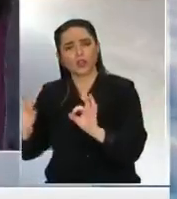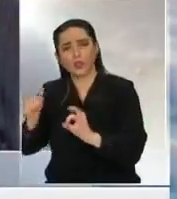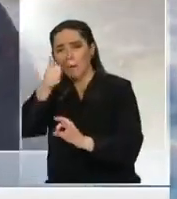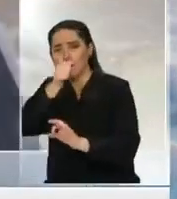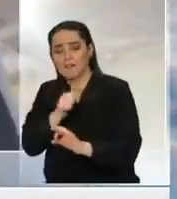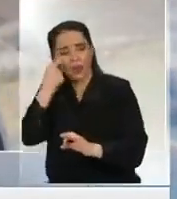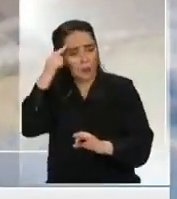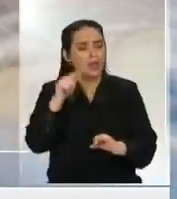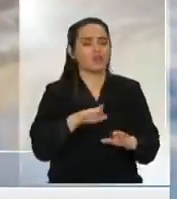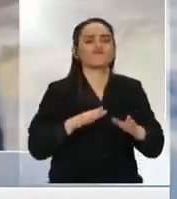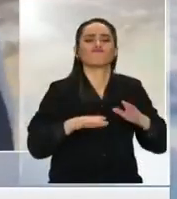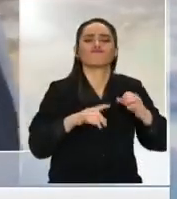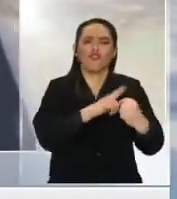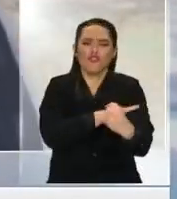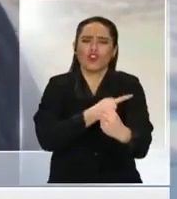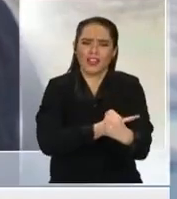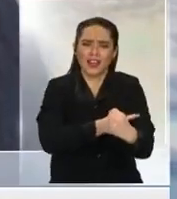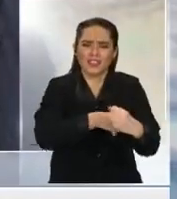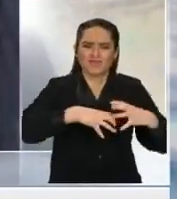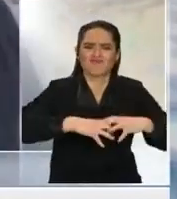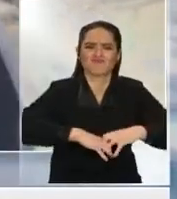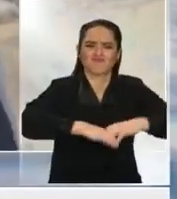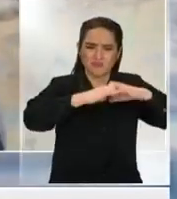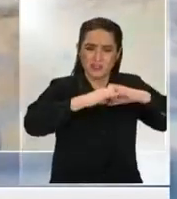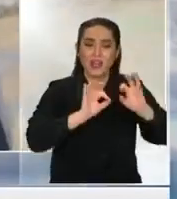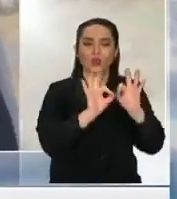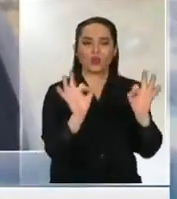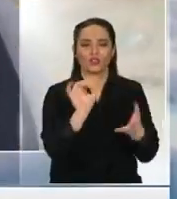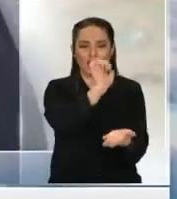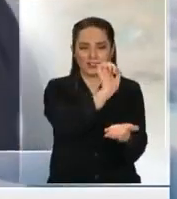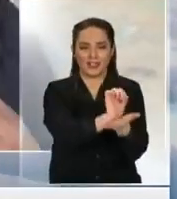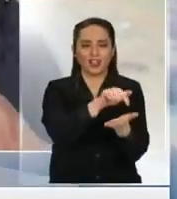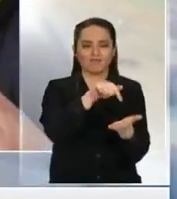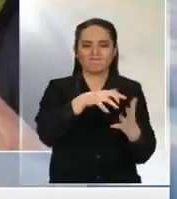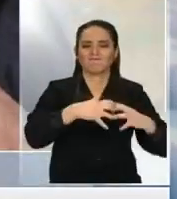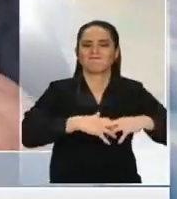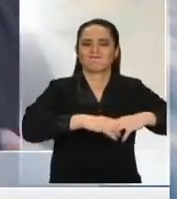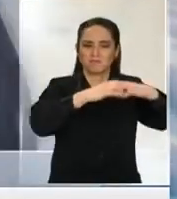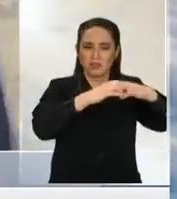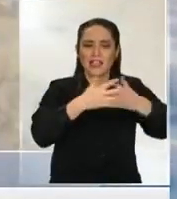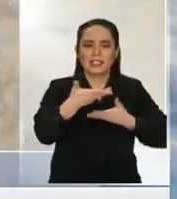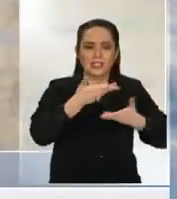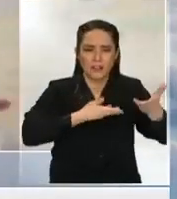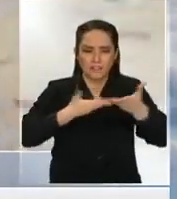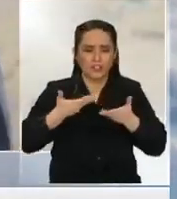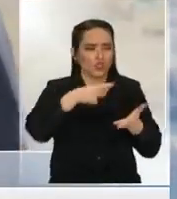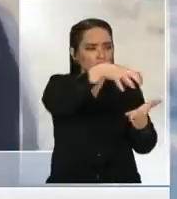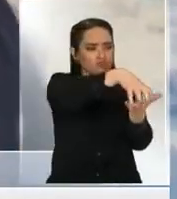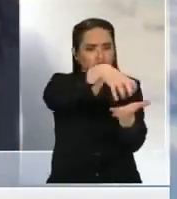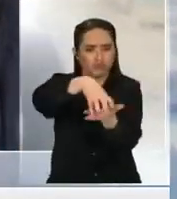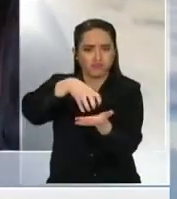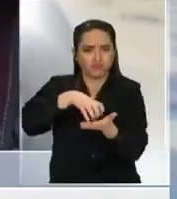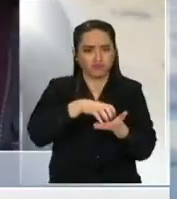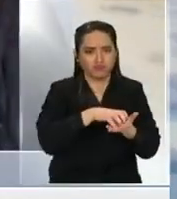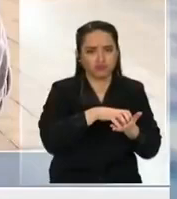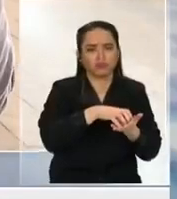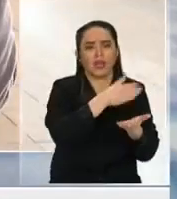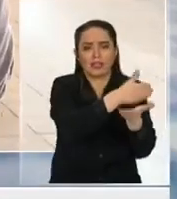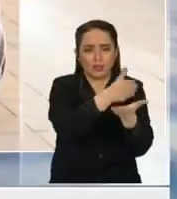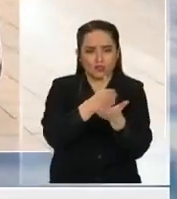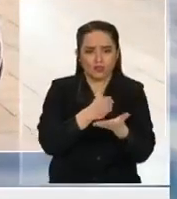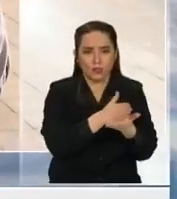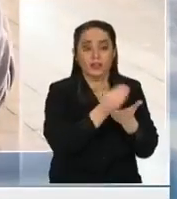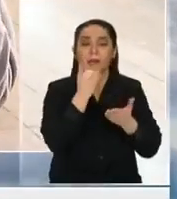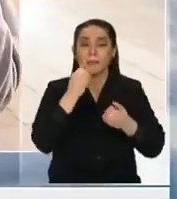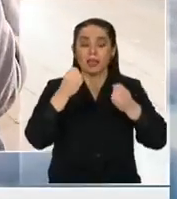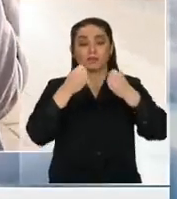fortaleciendo mucho la educación del Estado, fortaleciendo los servicios locales de educación, fortaleciendo efectivamente el